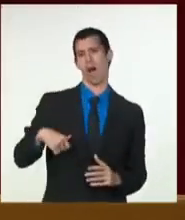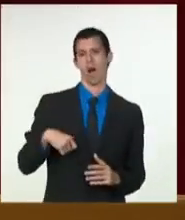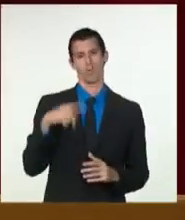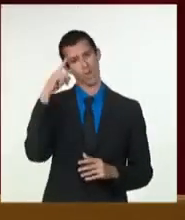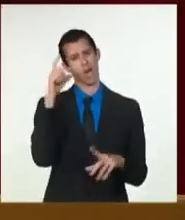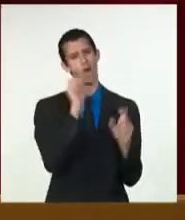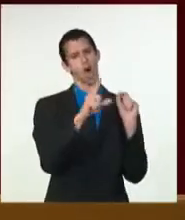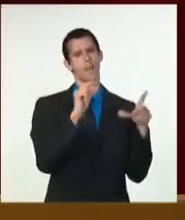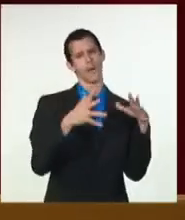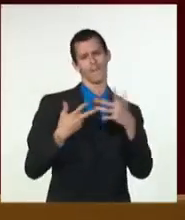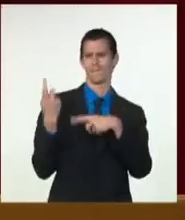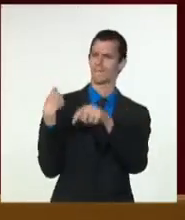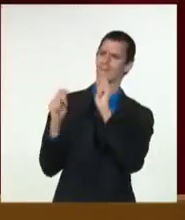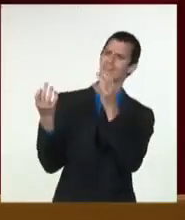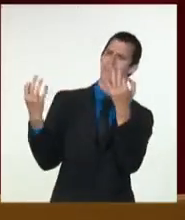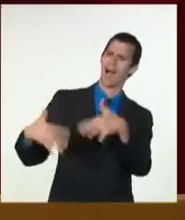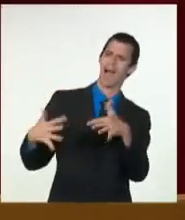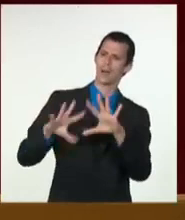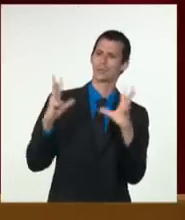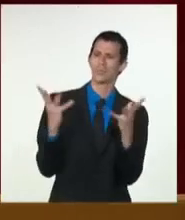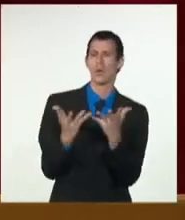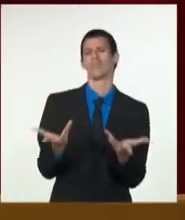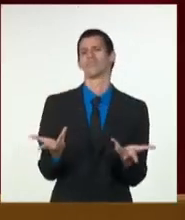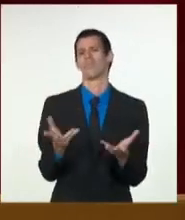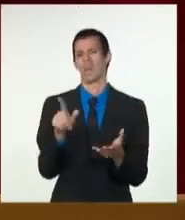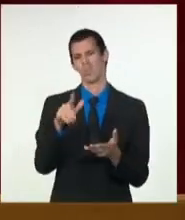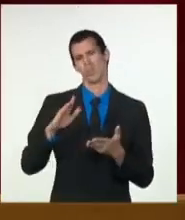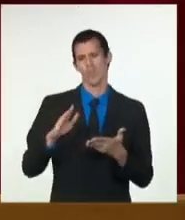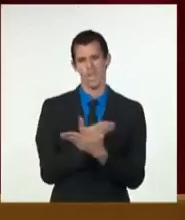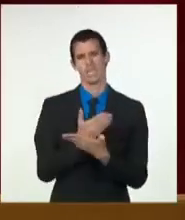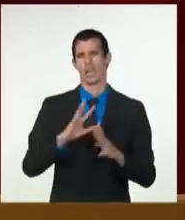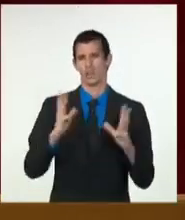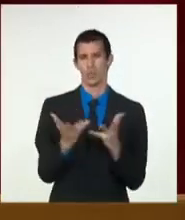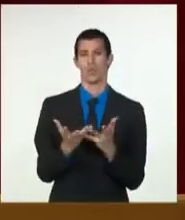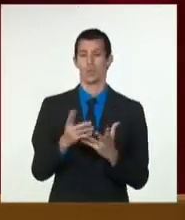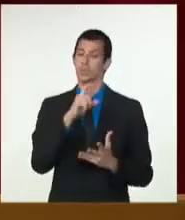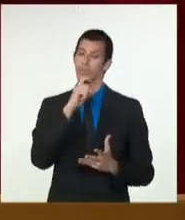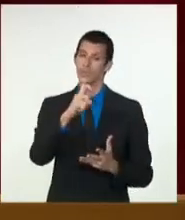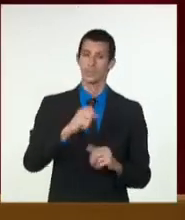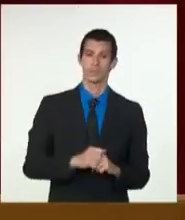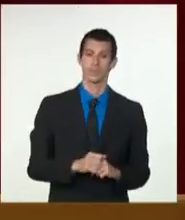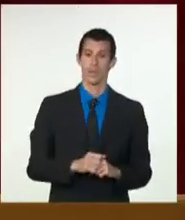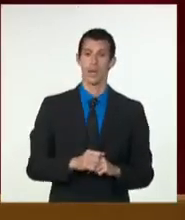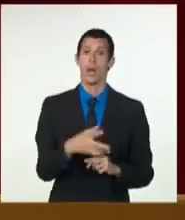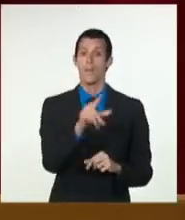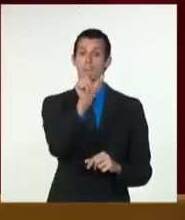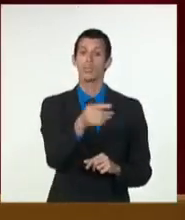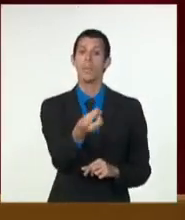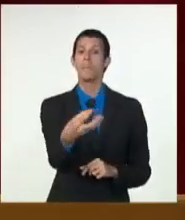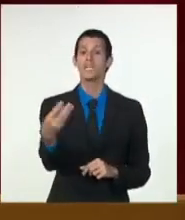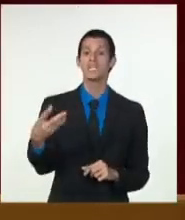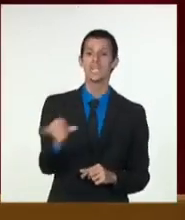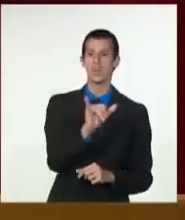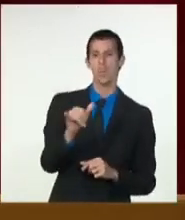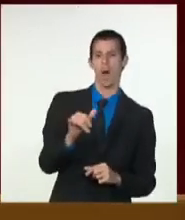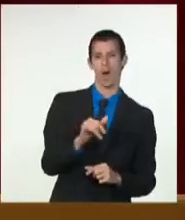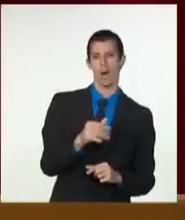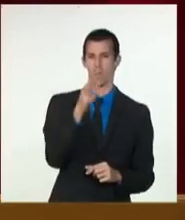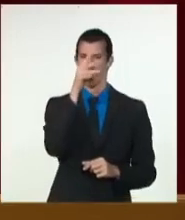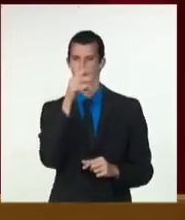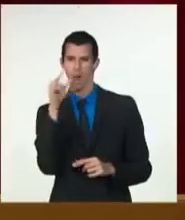pillería la burocracia la mentira la vulgaridad la indecencia en fin